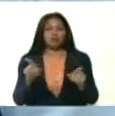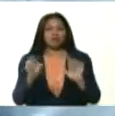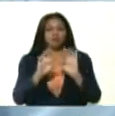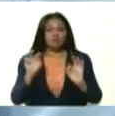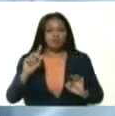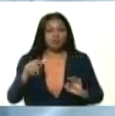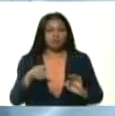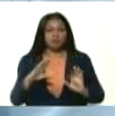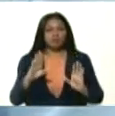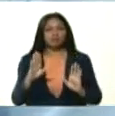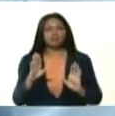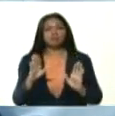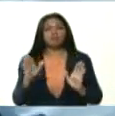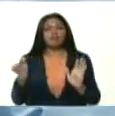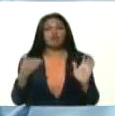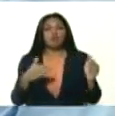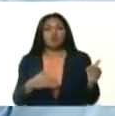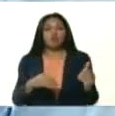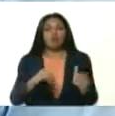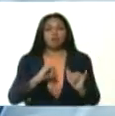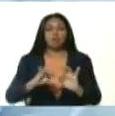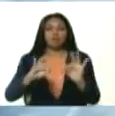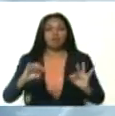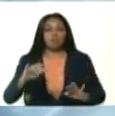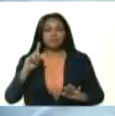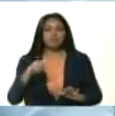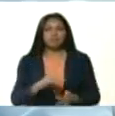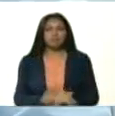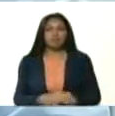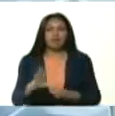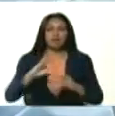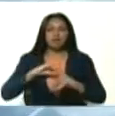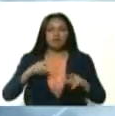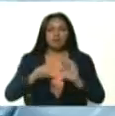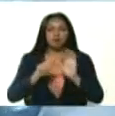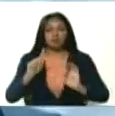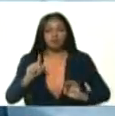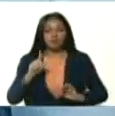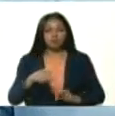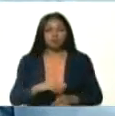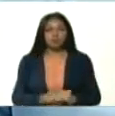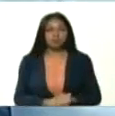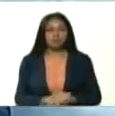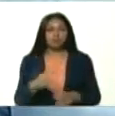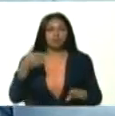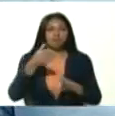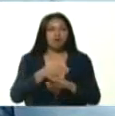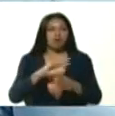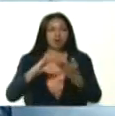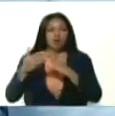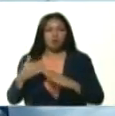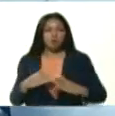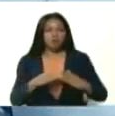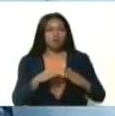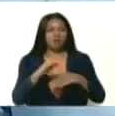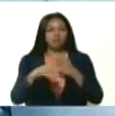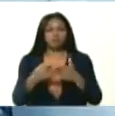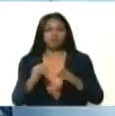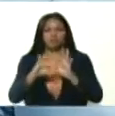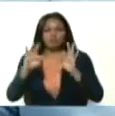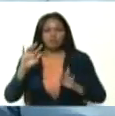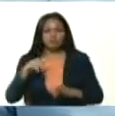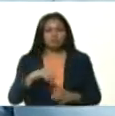estos a su vez adquieren los rubros y luego son llevados a la comunidad a través de esta misma